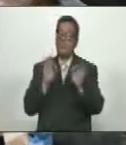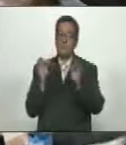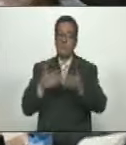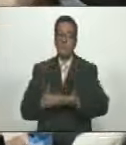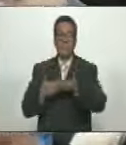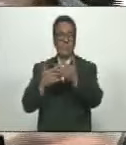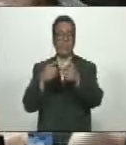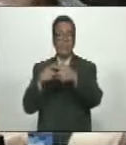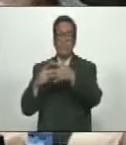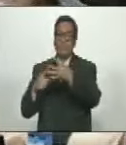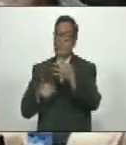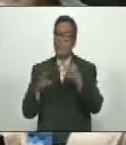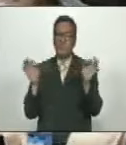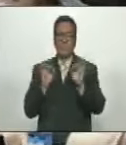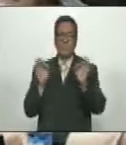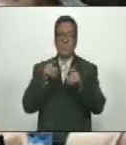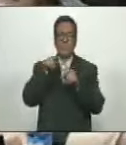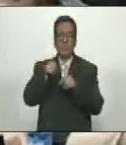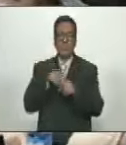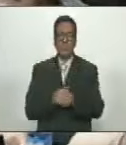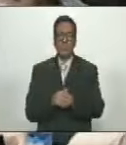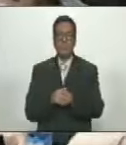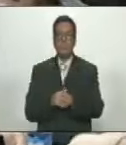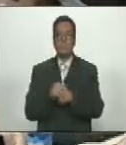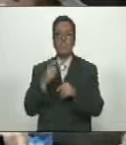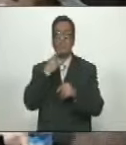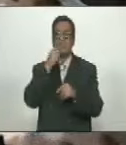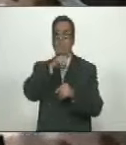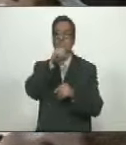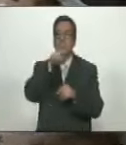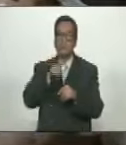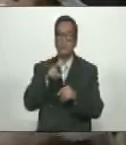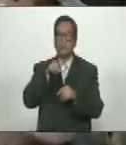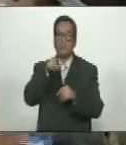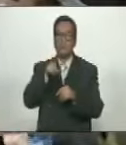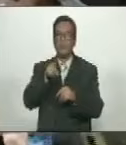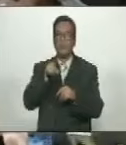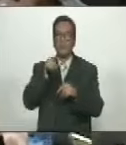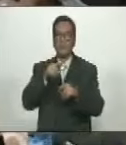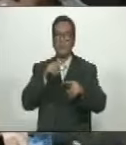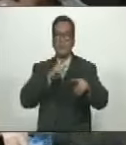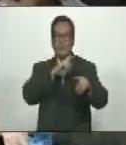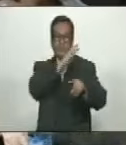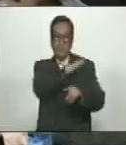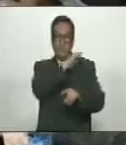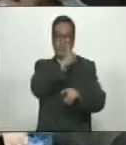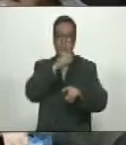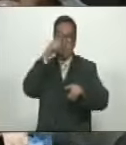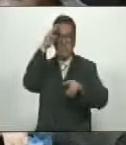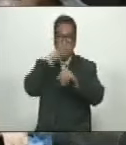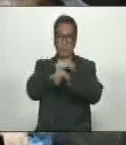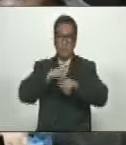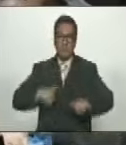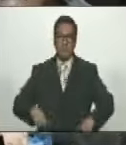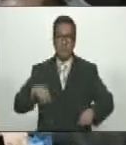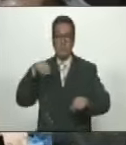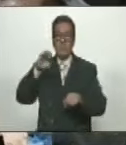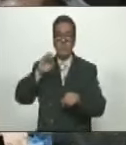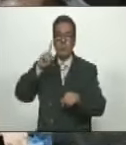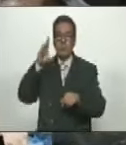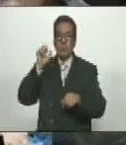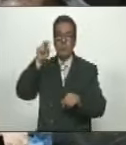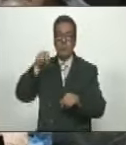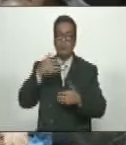Le Entregara Cualquier Persona Allí En El Palacio Que Preguntara Por El Entonces Teniente Escalona Que Se Le